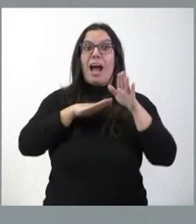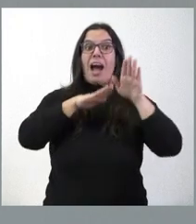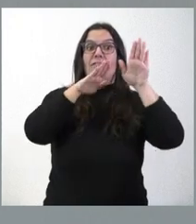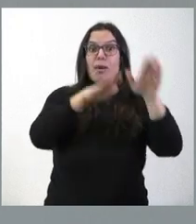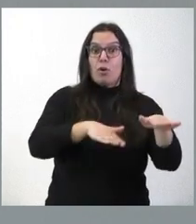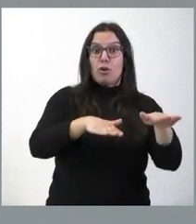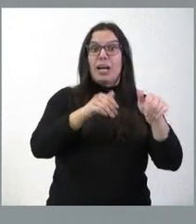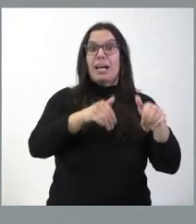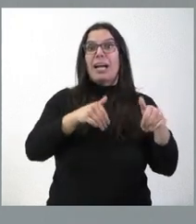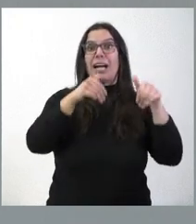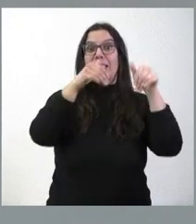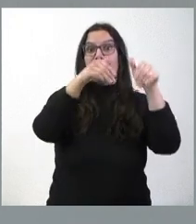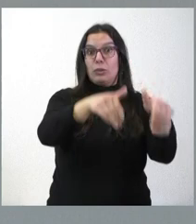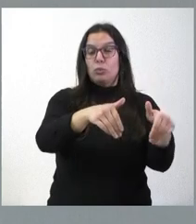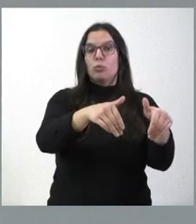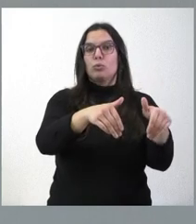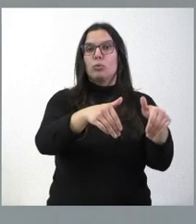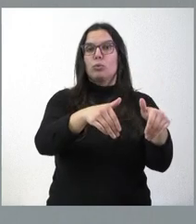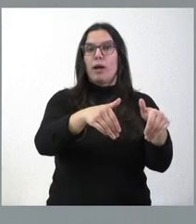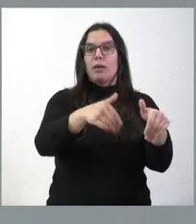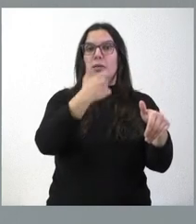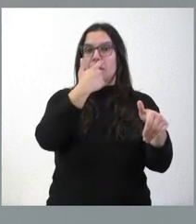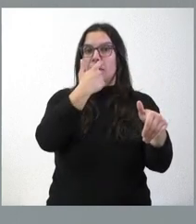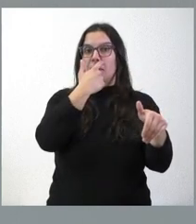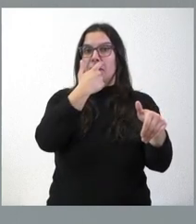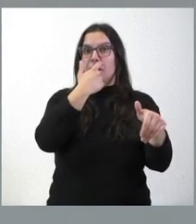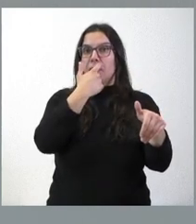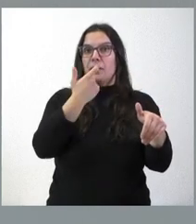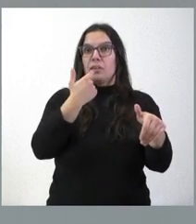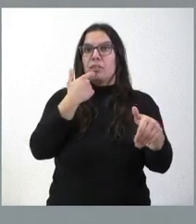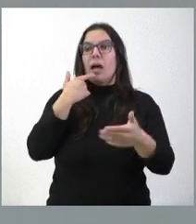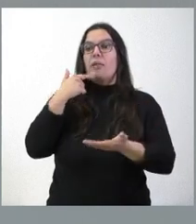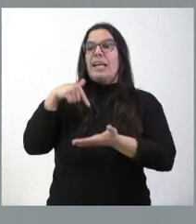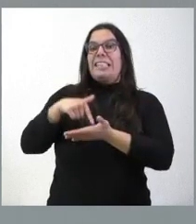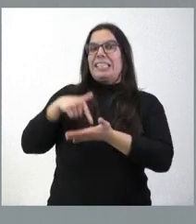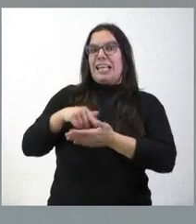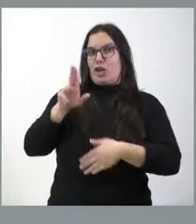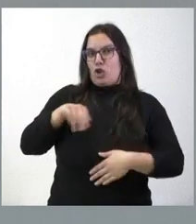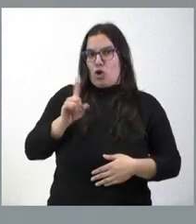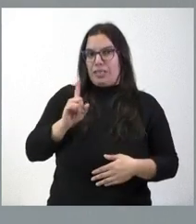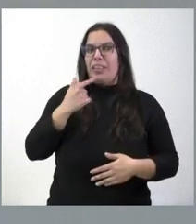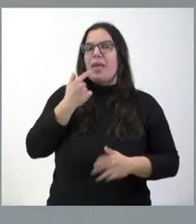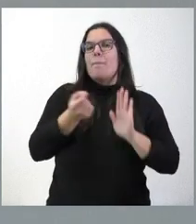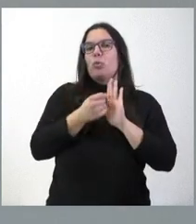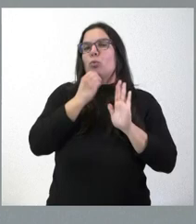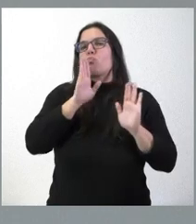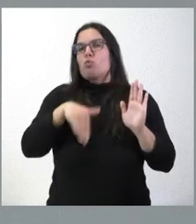candidaturas. Por tanto, ni siquiera se exigía presentar esos informes favorables por parte de los consejos de gobierno de esas comunidades autónomas. Nosotros sí